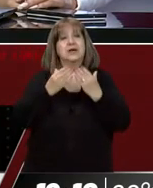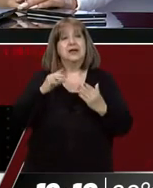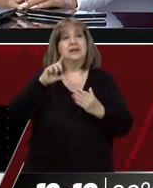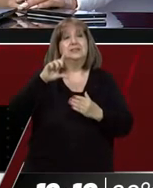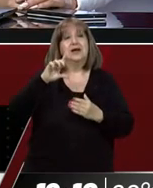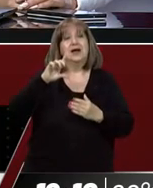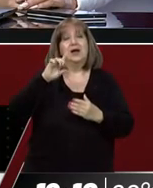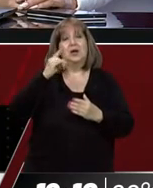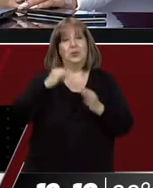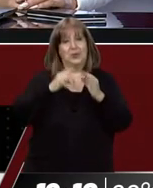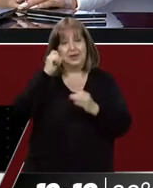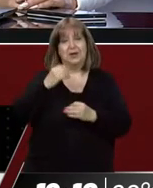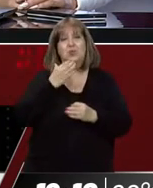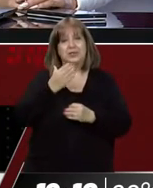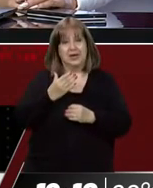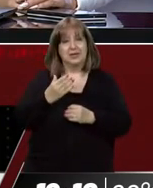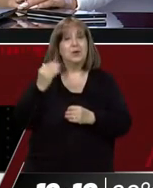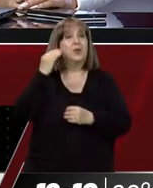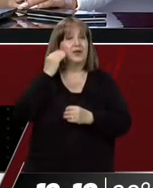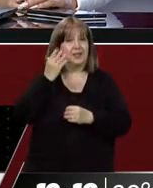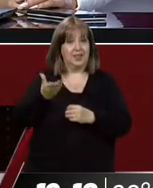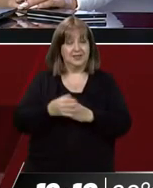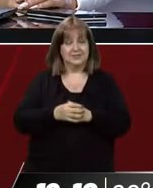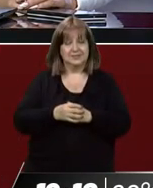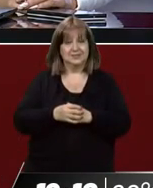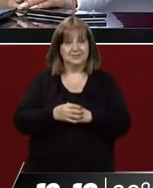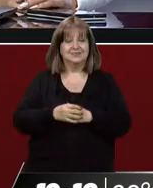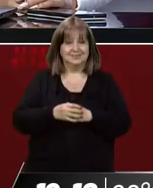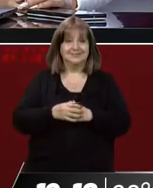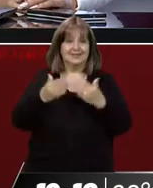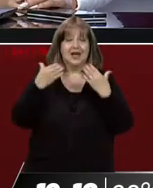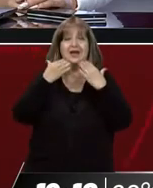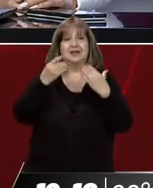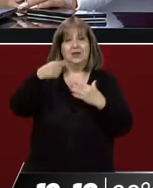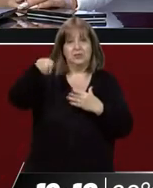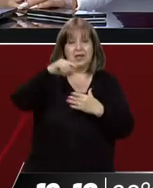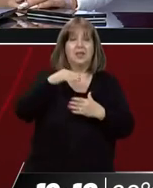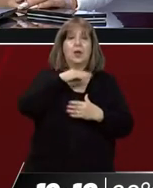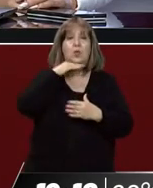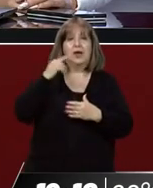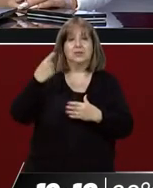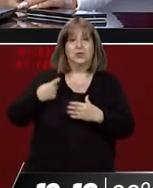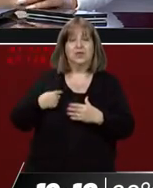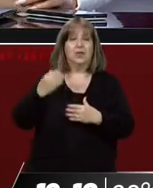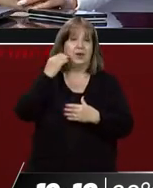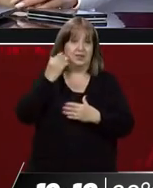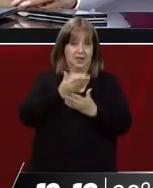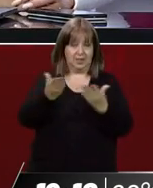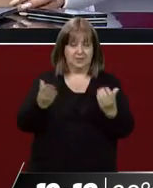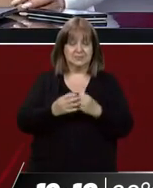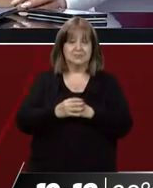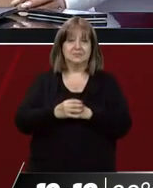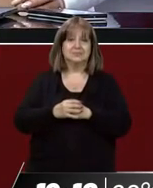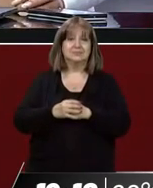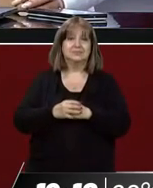amable, como siempre, que tenga buenas tardes. Bueno, sí, por favor. Bueno, gracias a vos, Julián, gracias, Sofía. Que tengan buenas tardes. Hasta